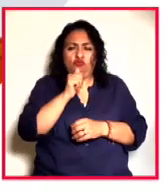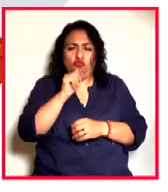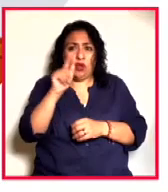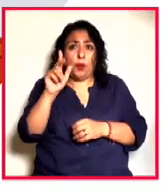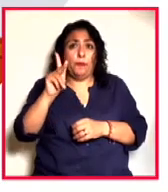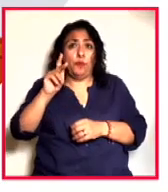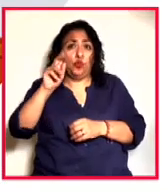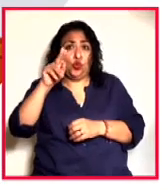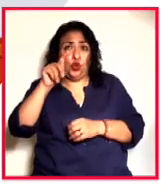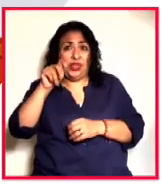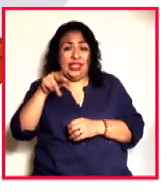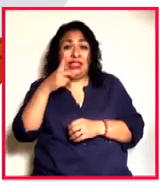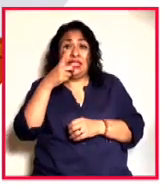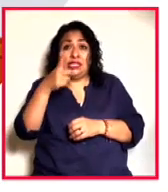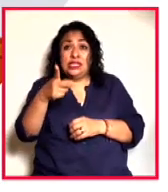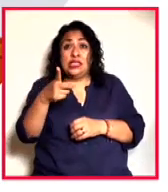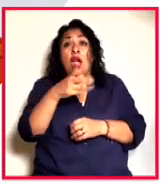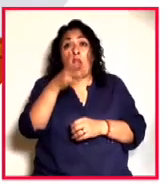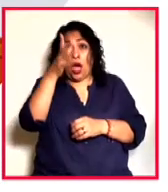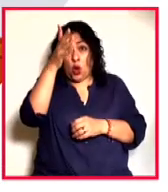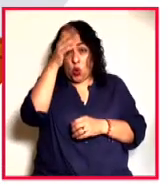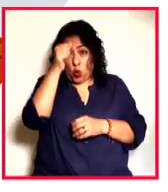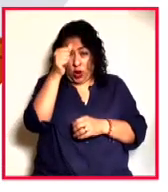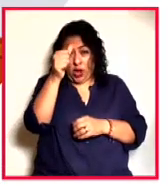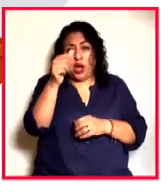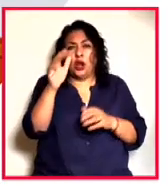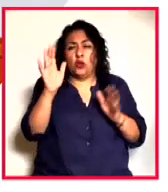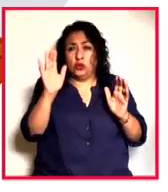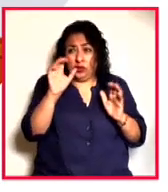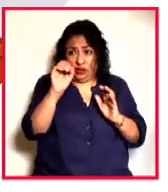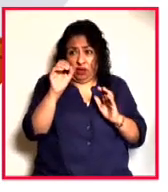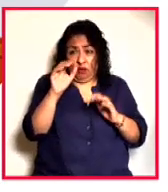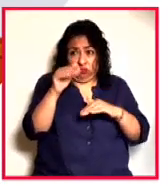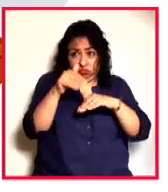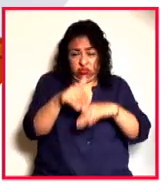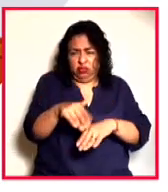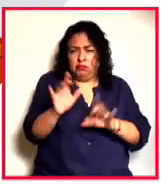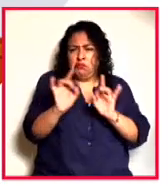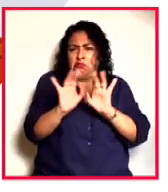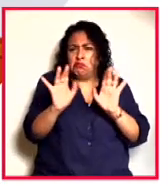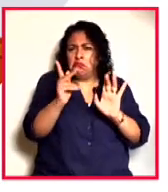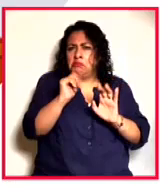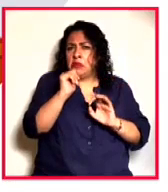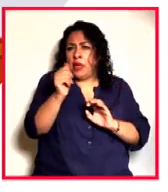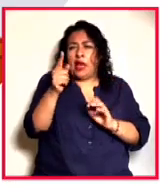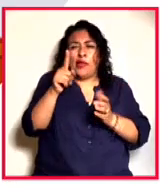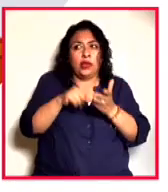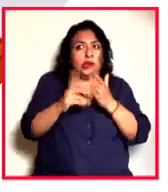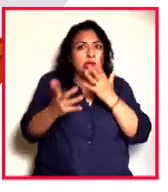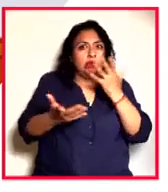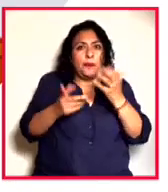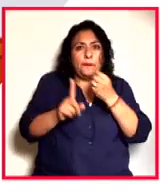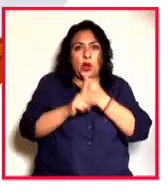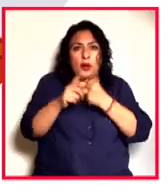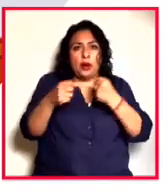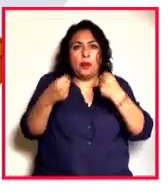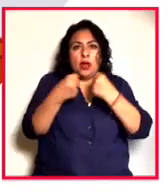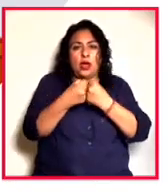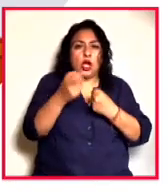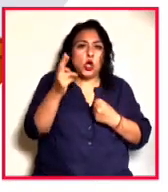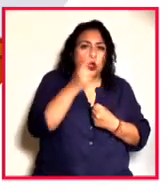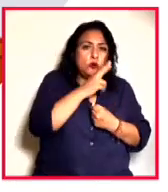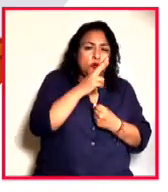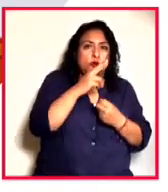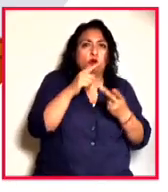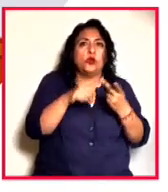mientras se cumplan los acuerdos de Minsk no va a pasar nada pero hay una zona caliente allí entre la frontera rusa y